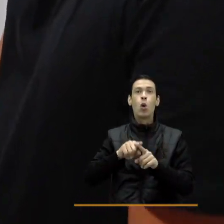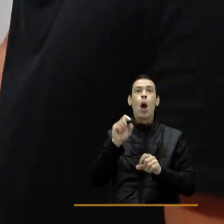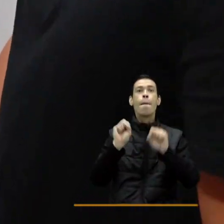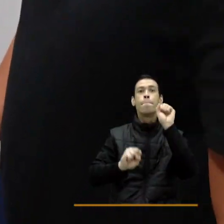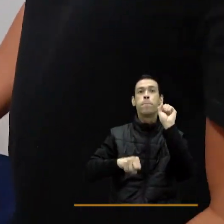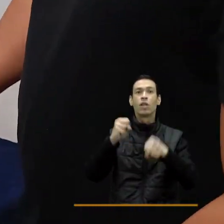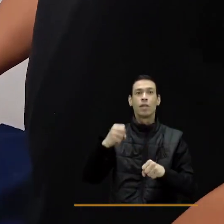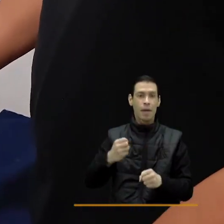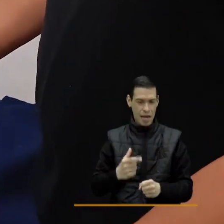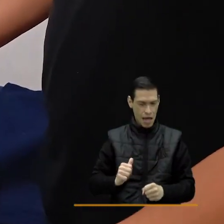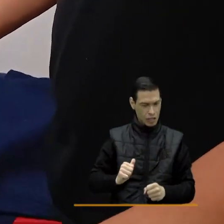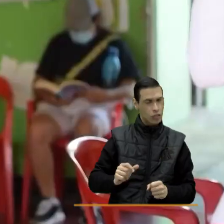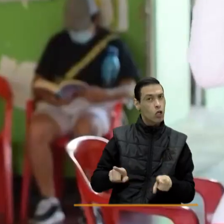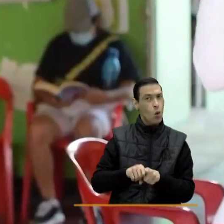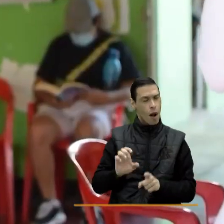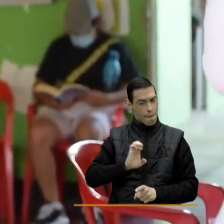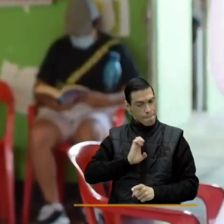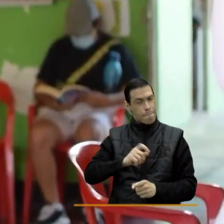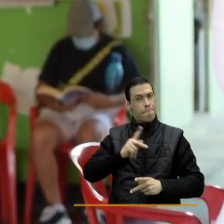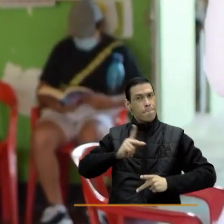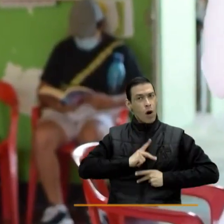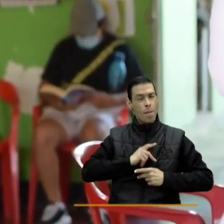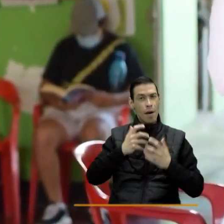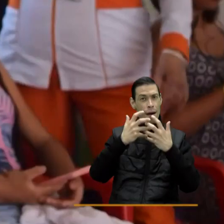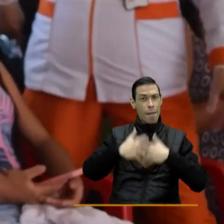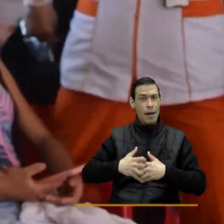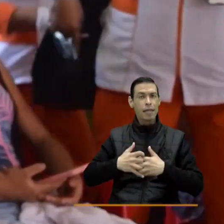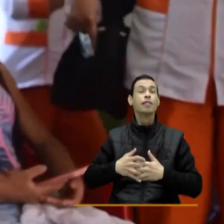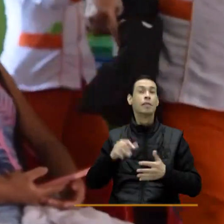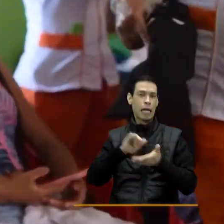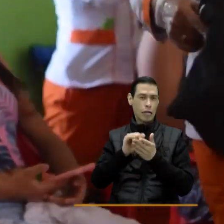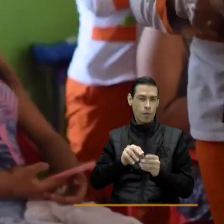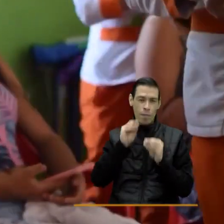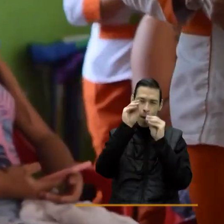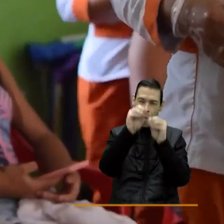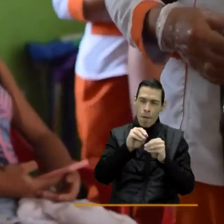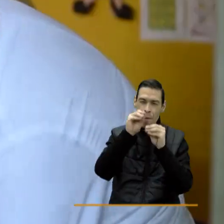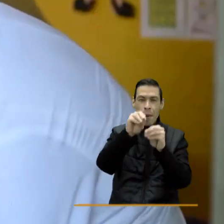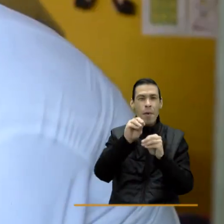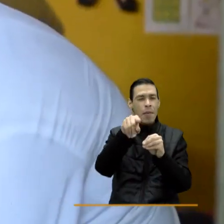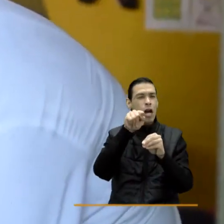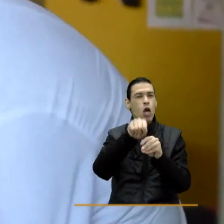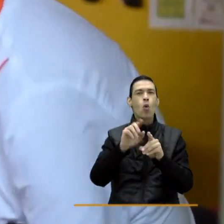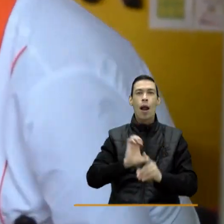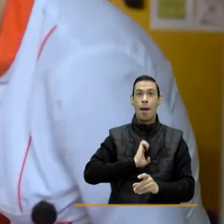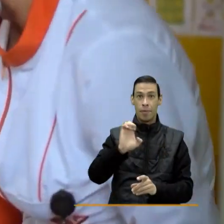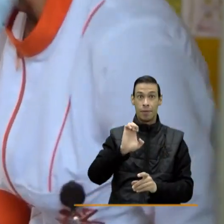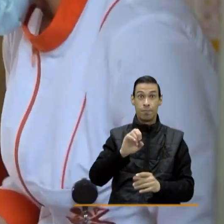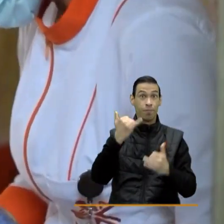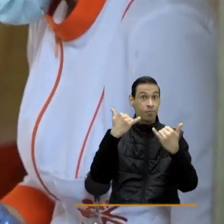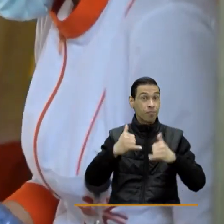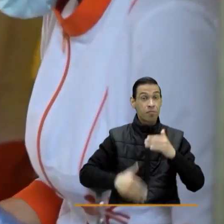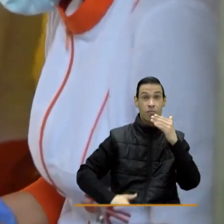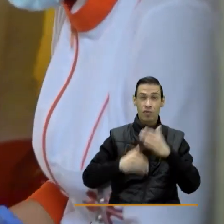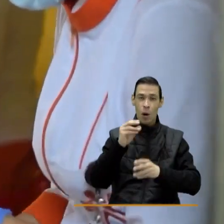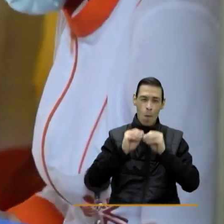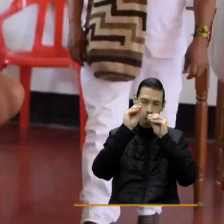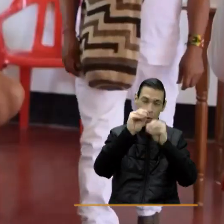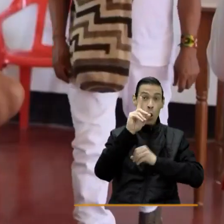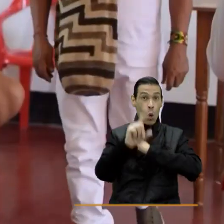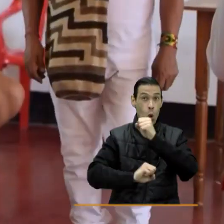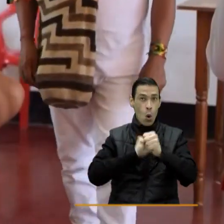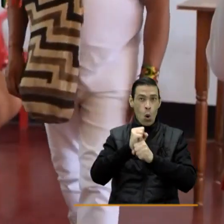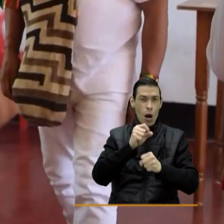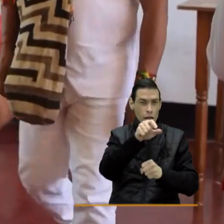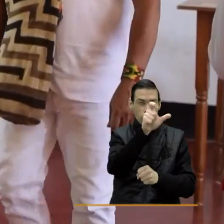posibilidades de generar empresa, inculcándoles un gran espíritu emprendedor. Es así como a la fecha hemos logrado formar